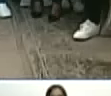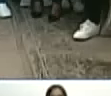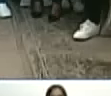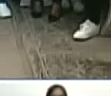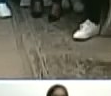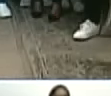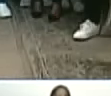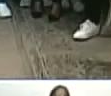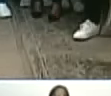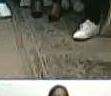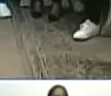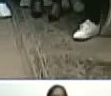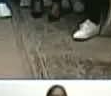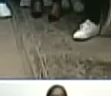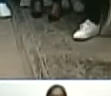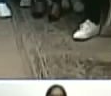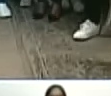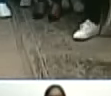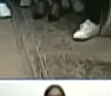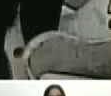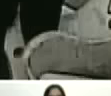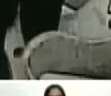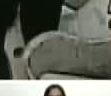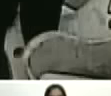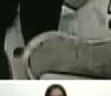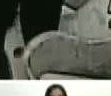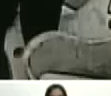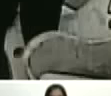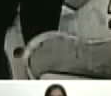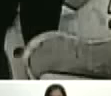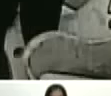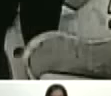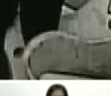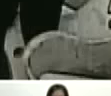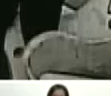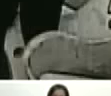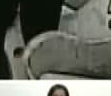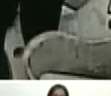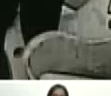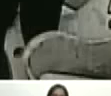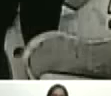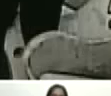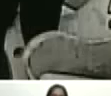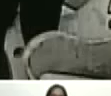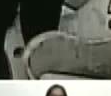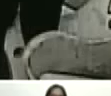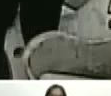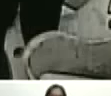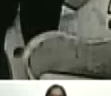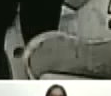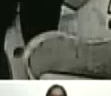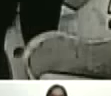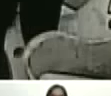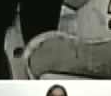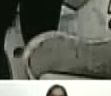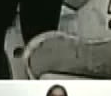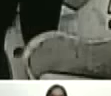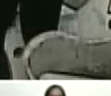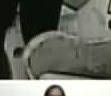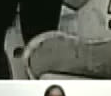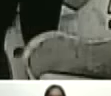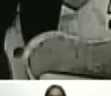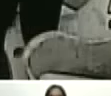lo quiero mucho y muchas bendiciones mi presidente oye de verdad feliz y